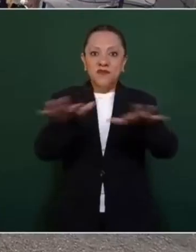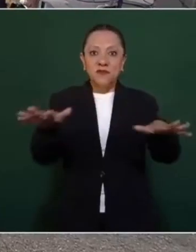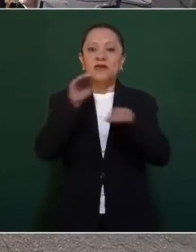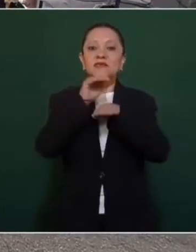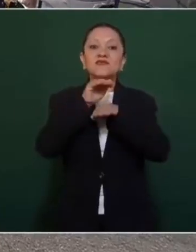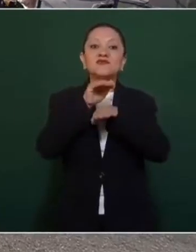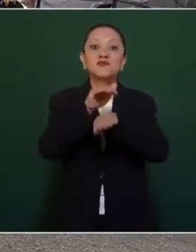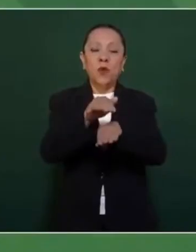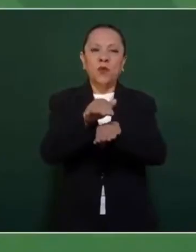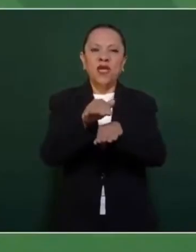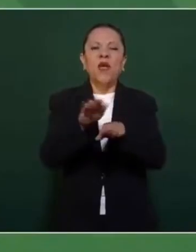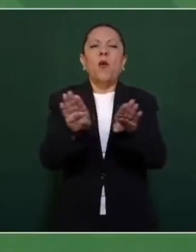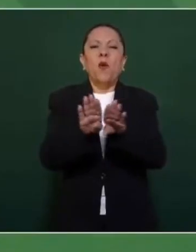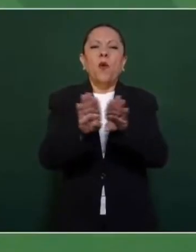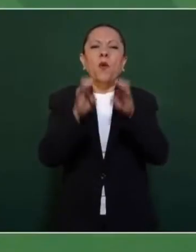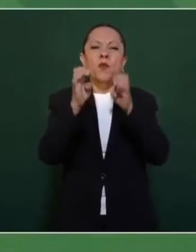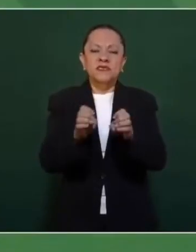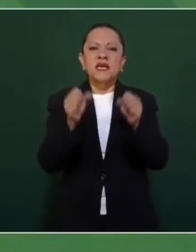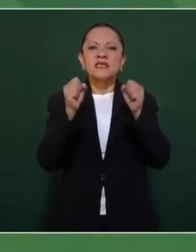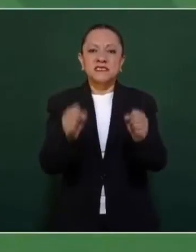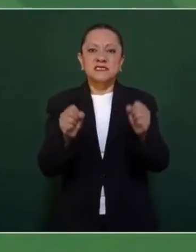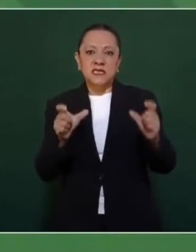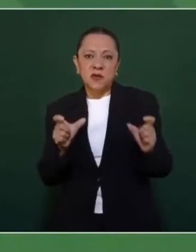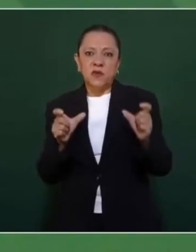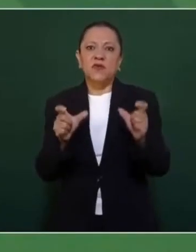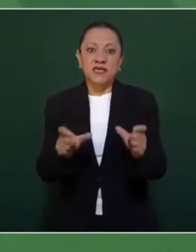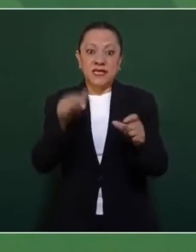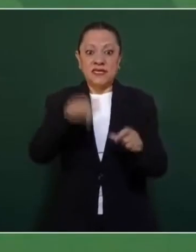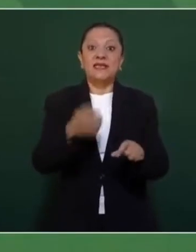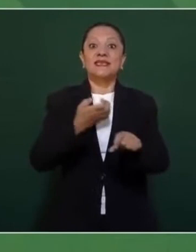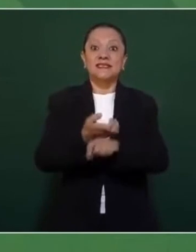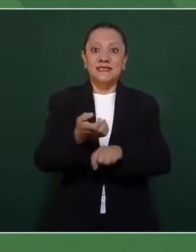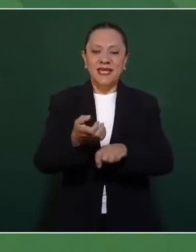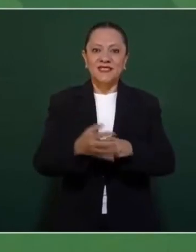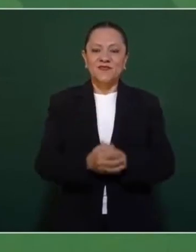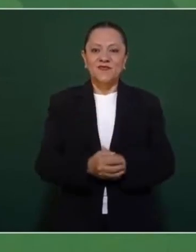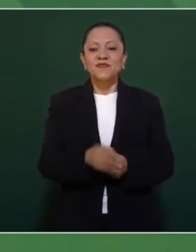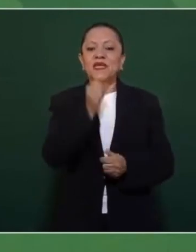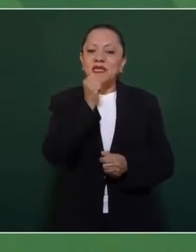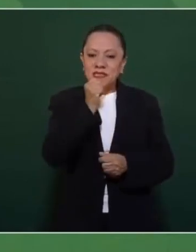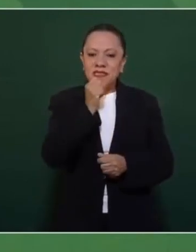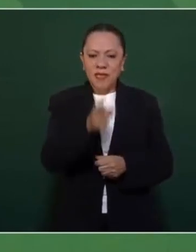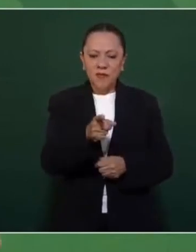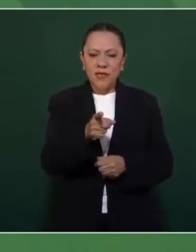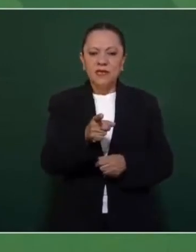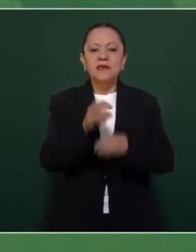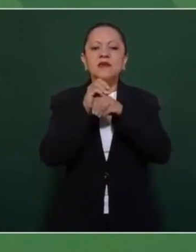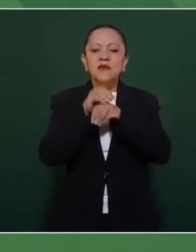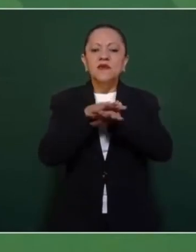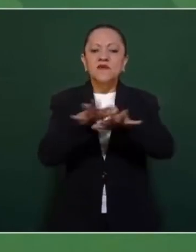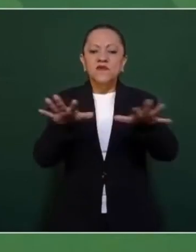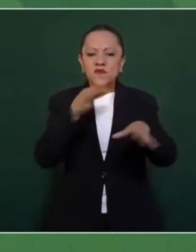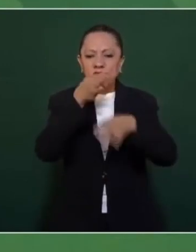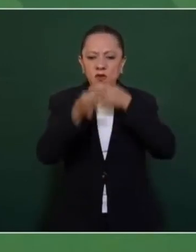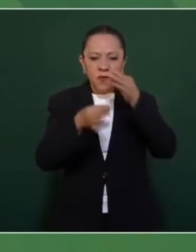El presidente Andrés Manuel López Obrador aseguró que el gobernador de Morelos, Cuáctemoc Blanco Bravo, no está solo y que tiene el apoyo del gobierno federal. Al